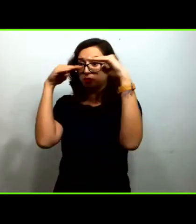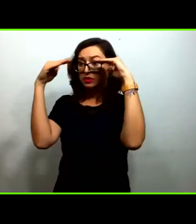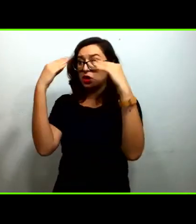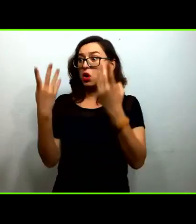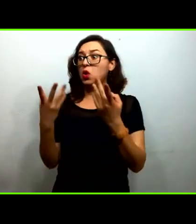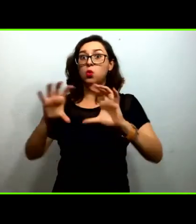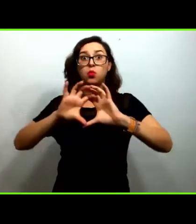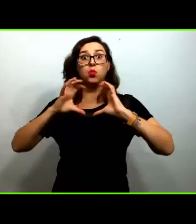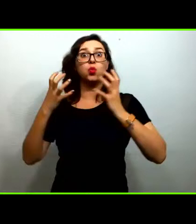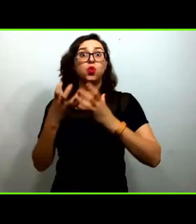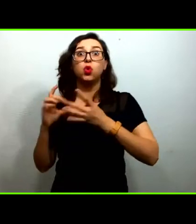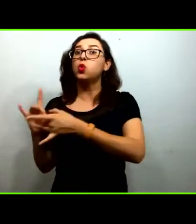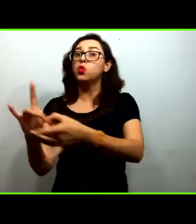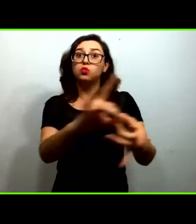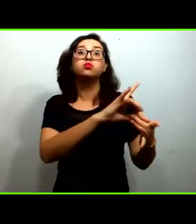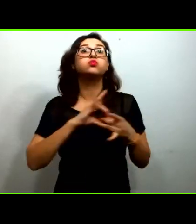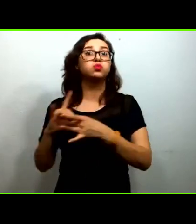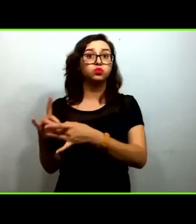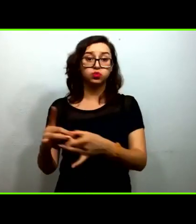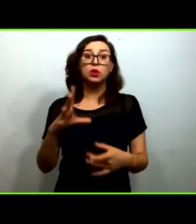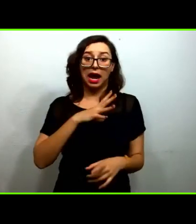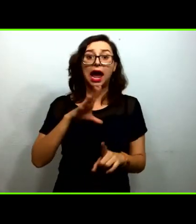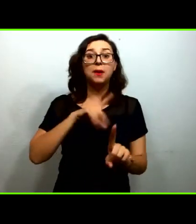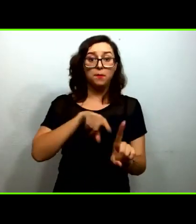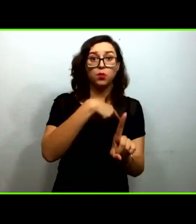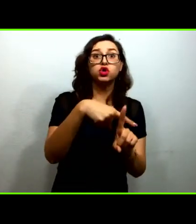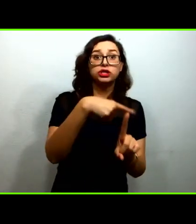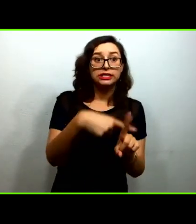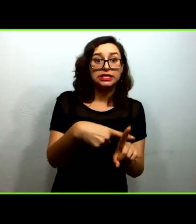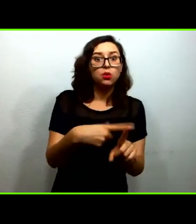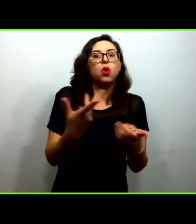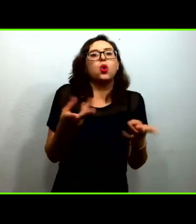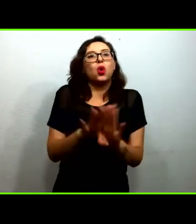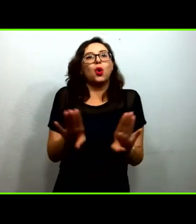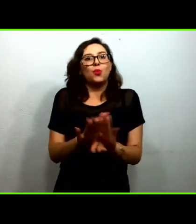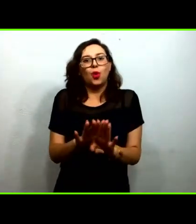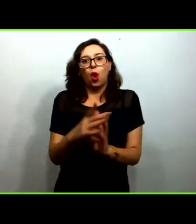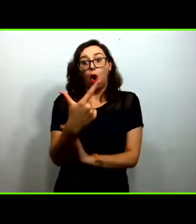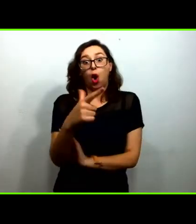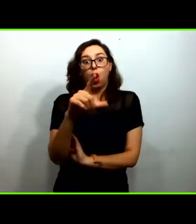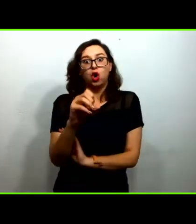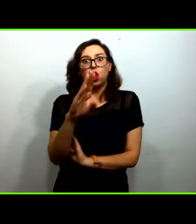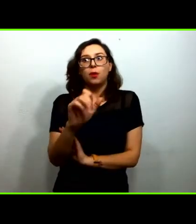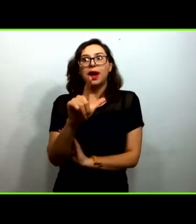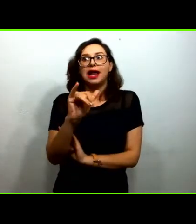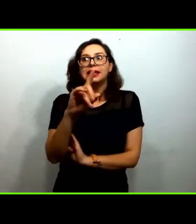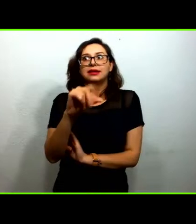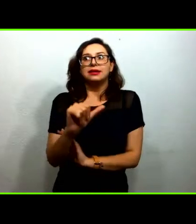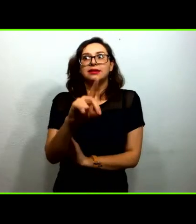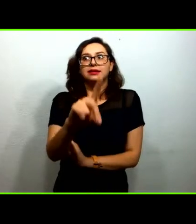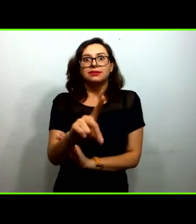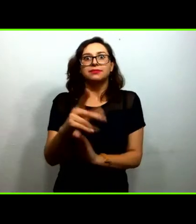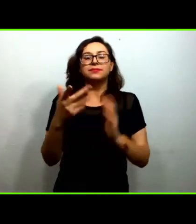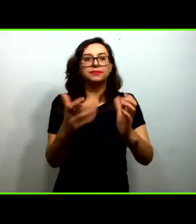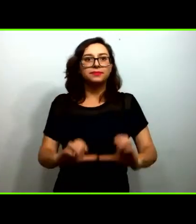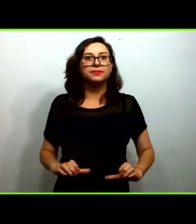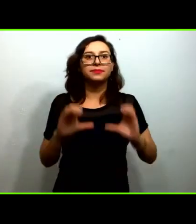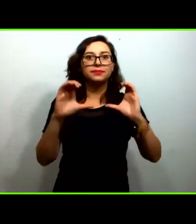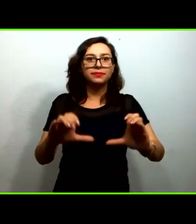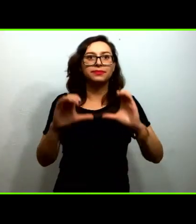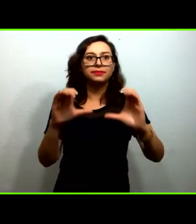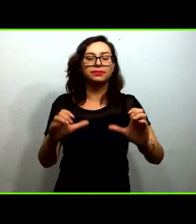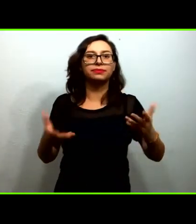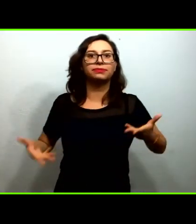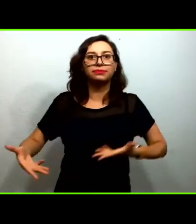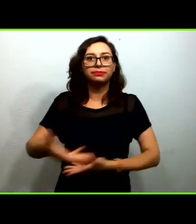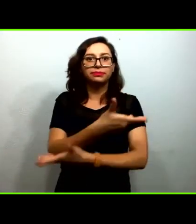en donde hay un efecto positivo si actuamos desde una conciencia del cuidado y desde la compasión